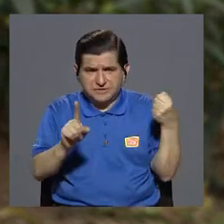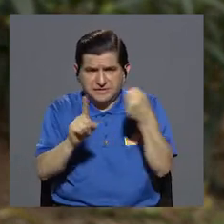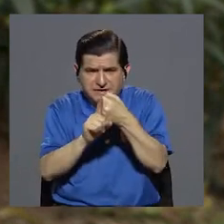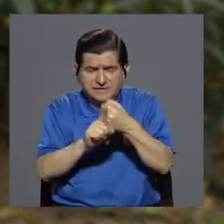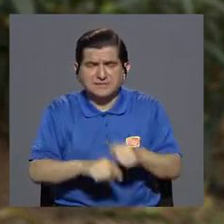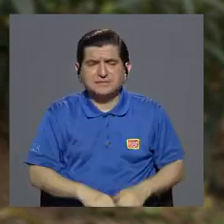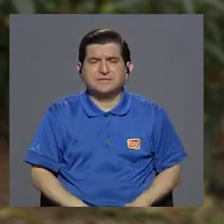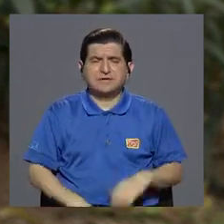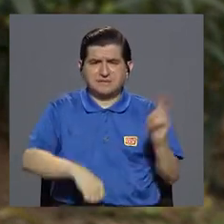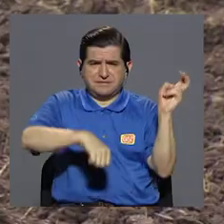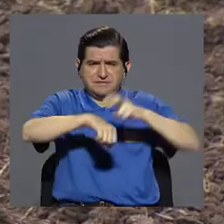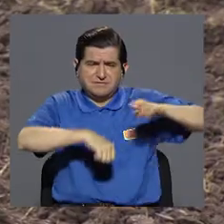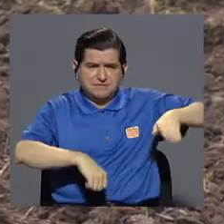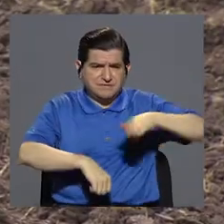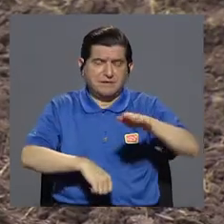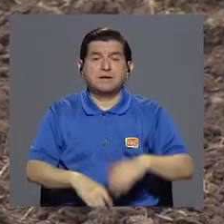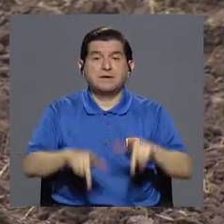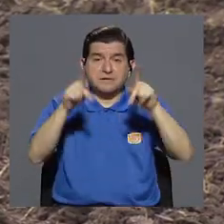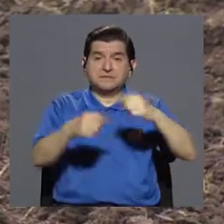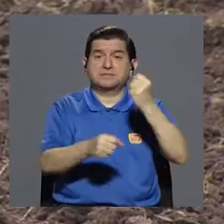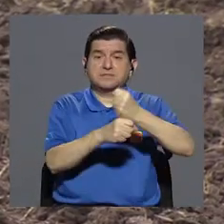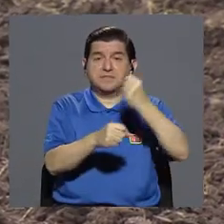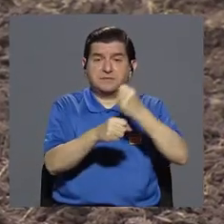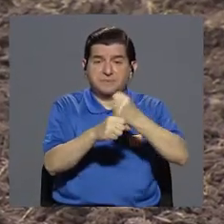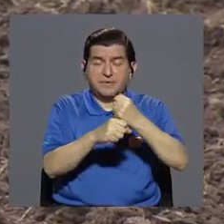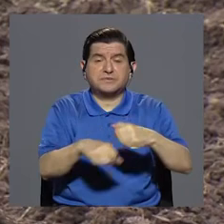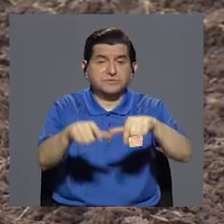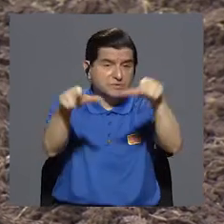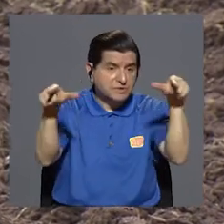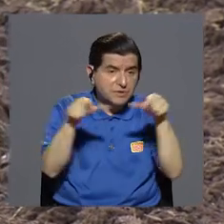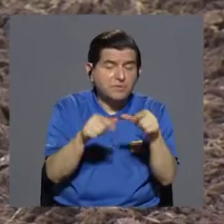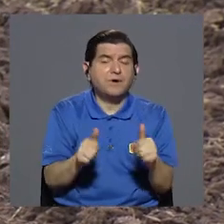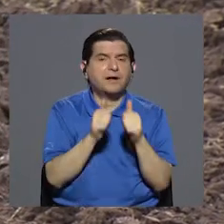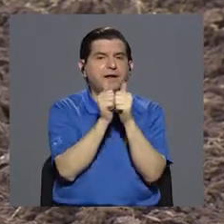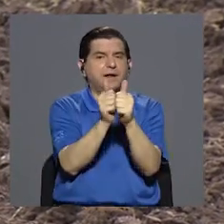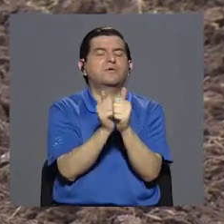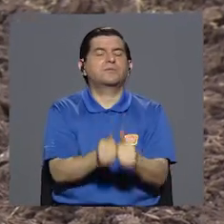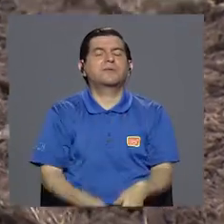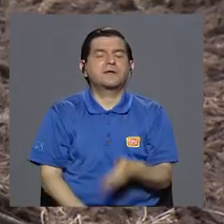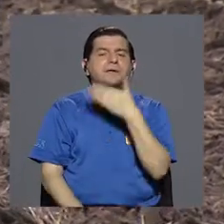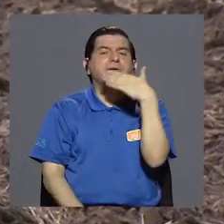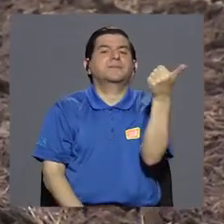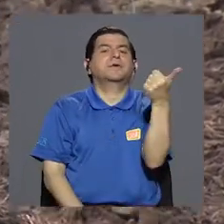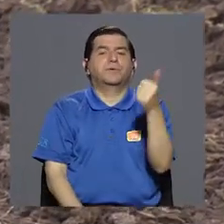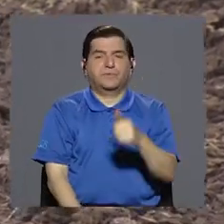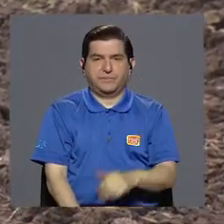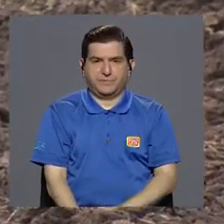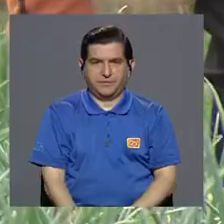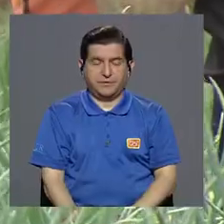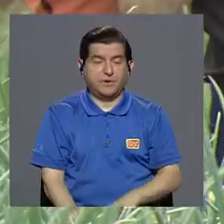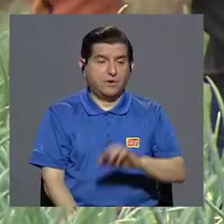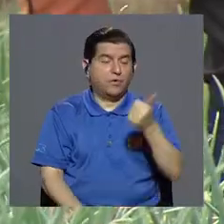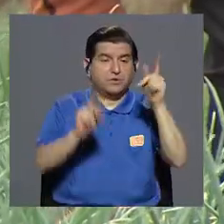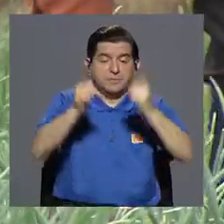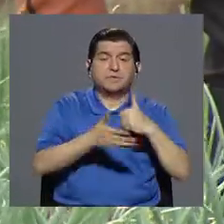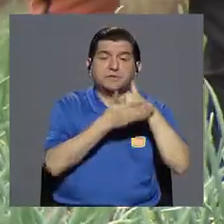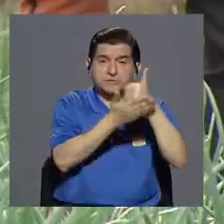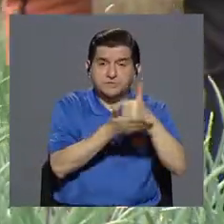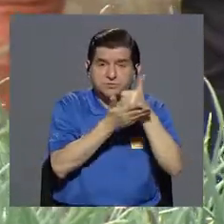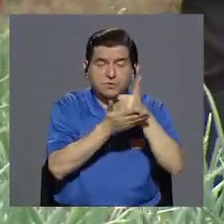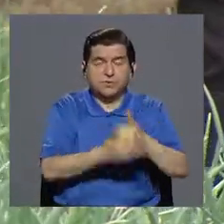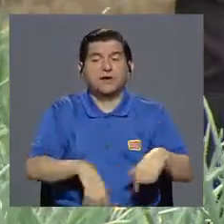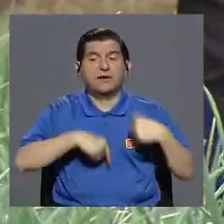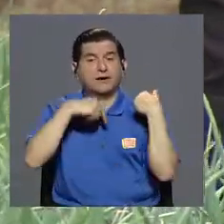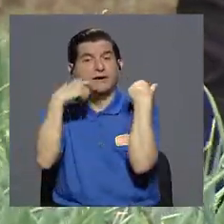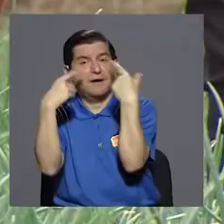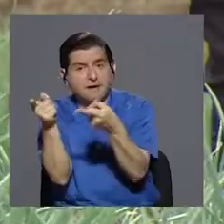importante cuando la persona está haciendo trabajo en el campo, que ojalá esté acompañada para que haya alguien que ayude a esa persona a